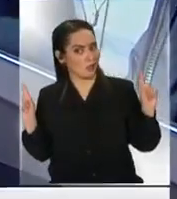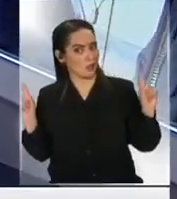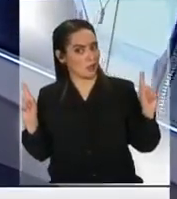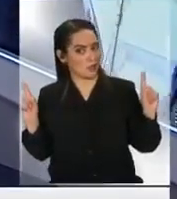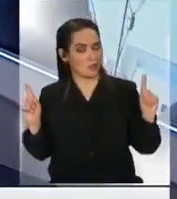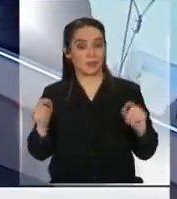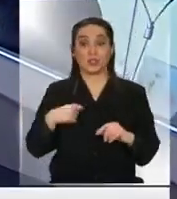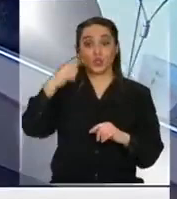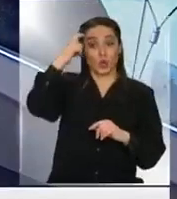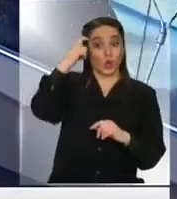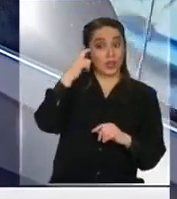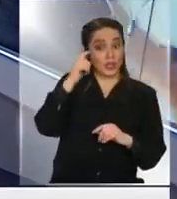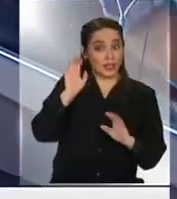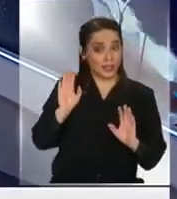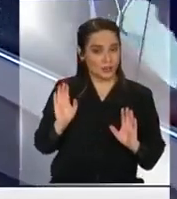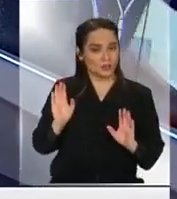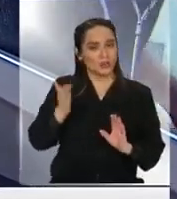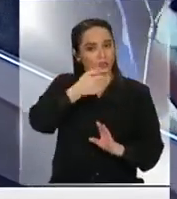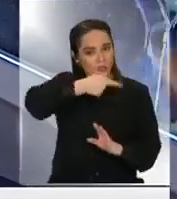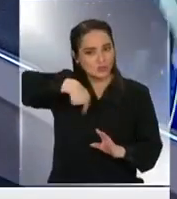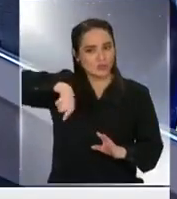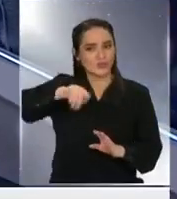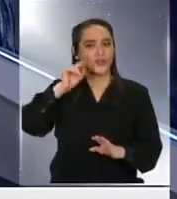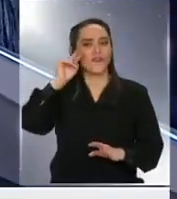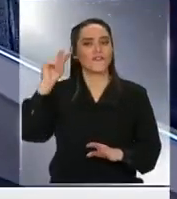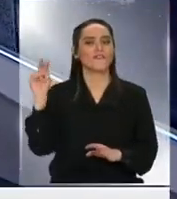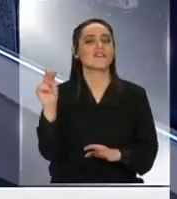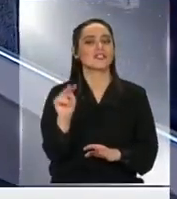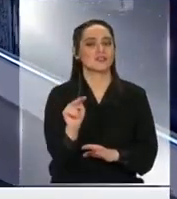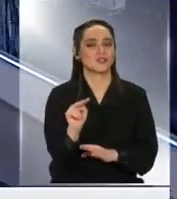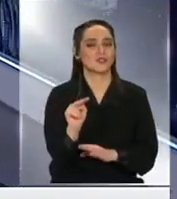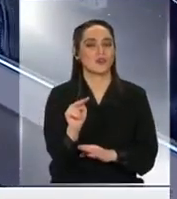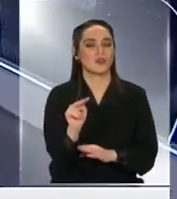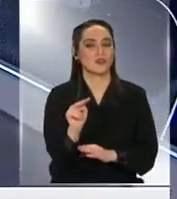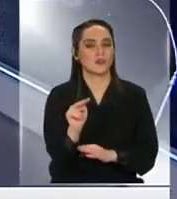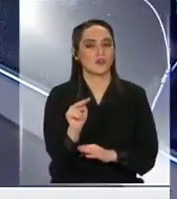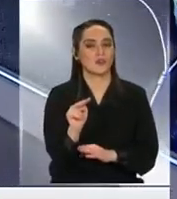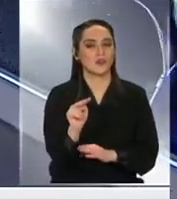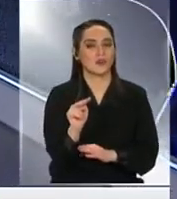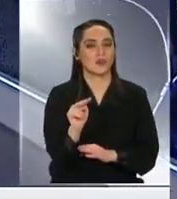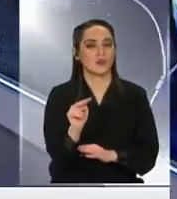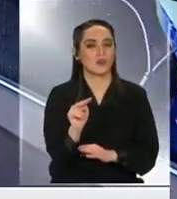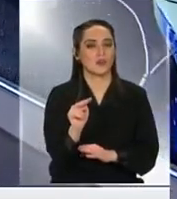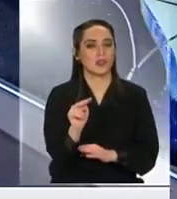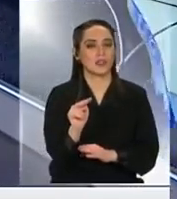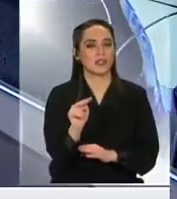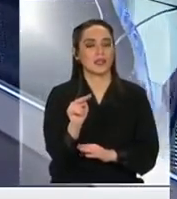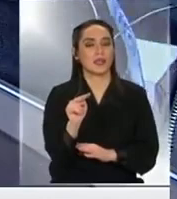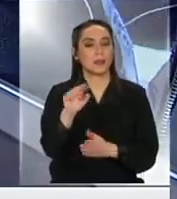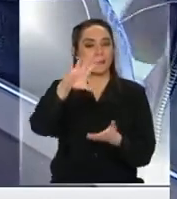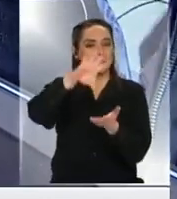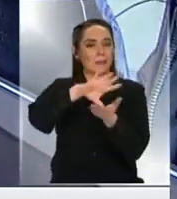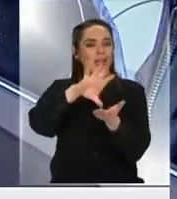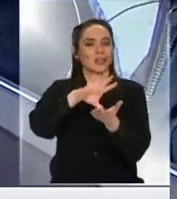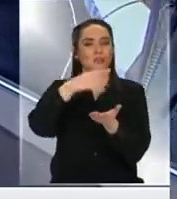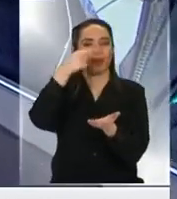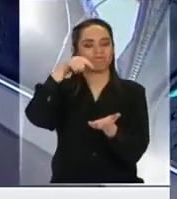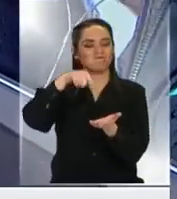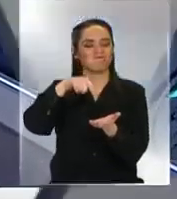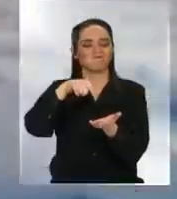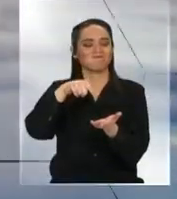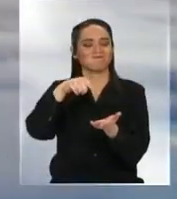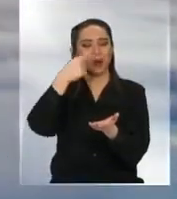Es que yo creo que nosotros tenemos una visión que ha añadido mucho a este país. El presidente